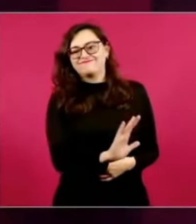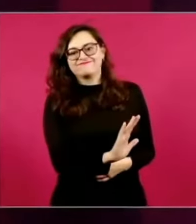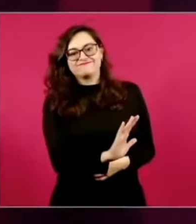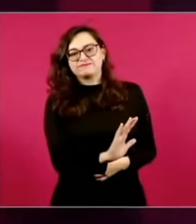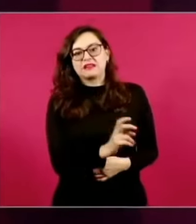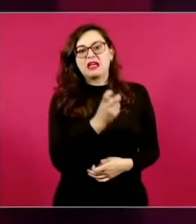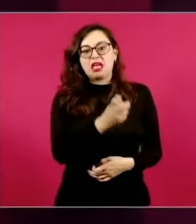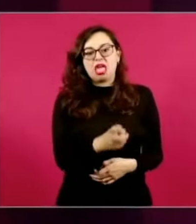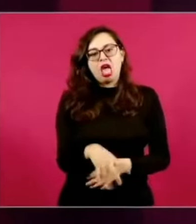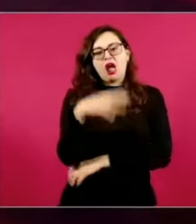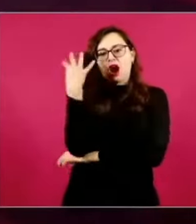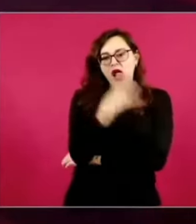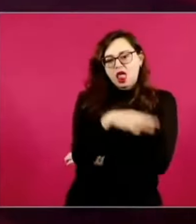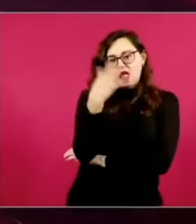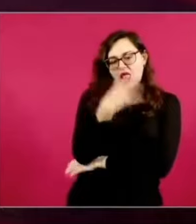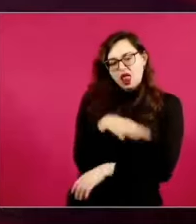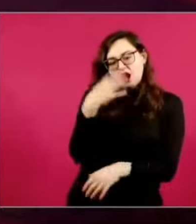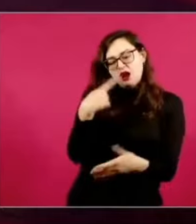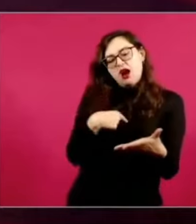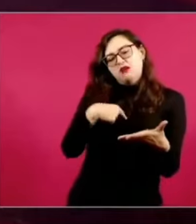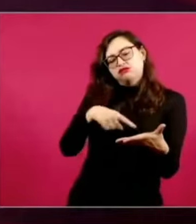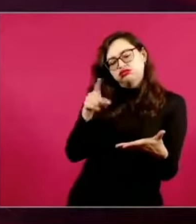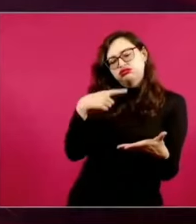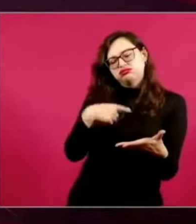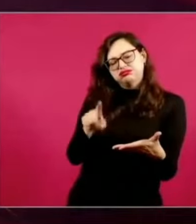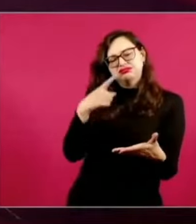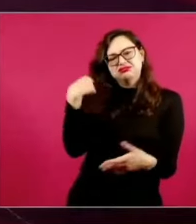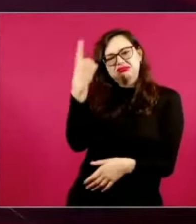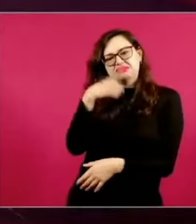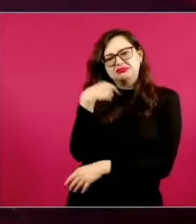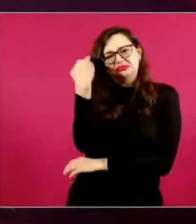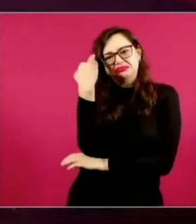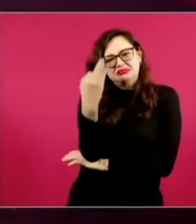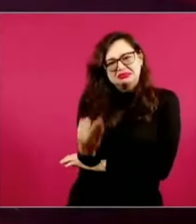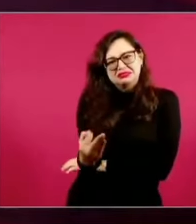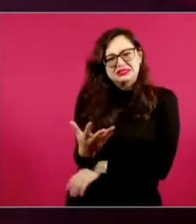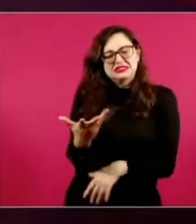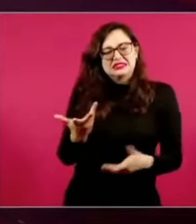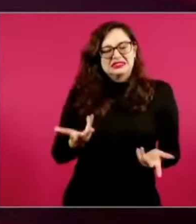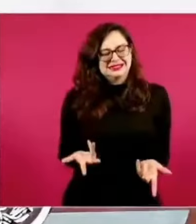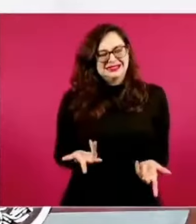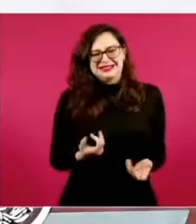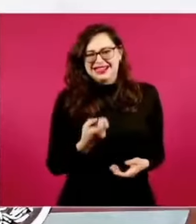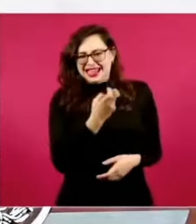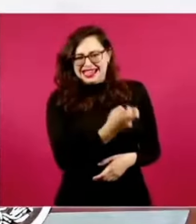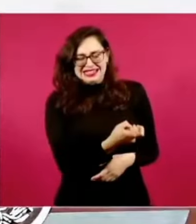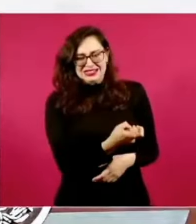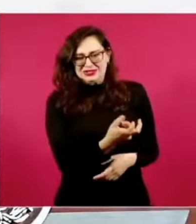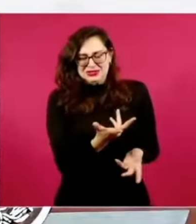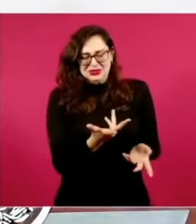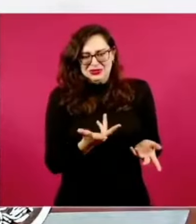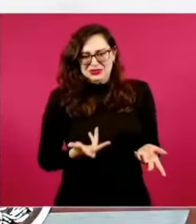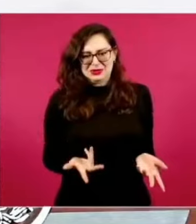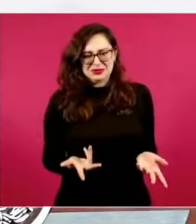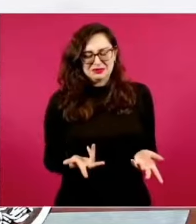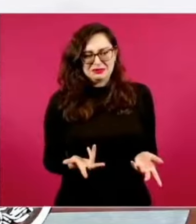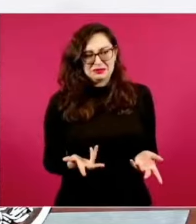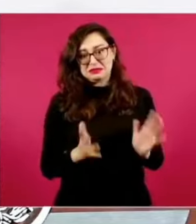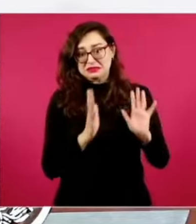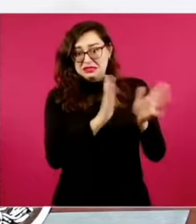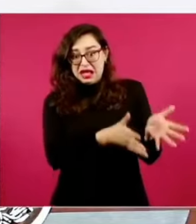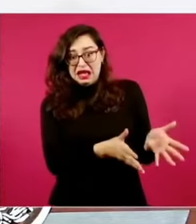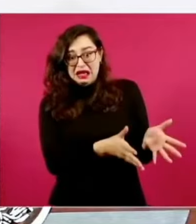tedio, de que pareciera que es una realidad sin posibilidades de ser transformada.